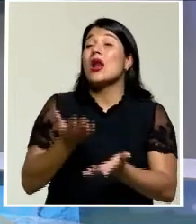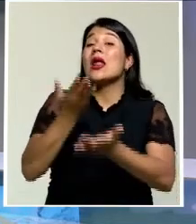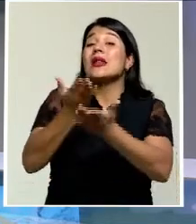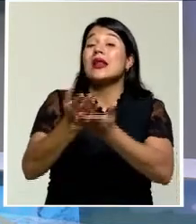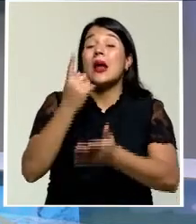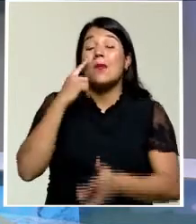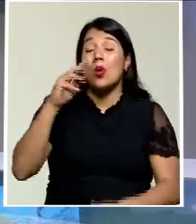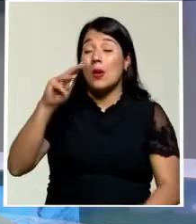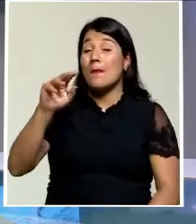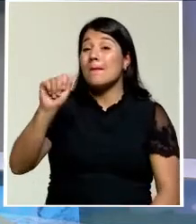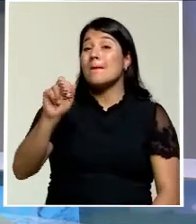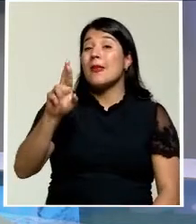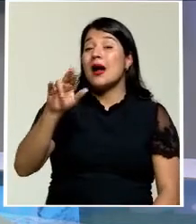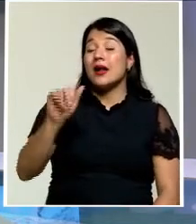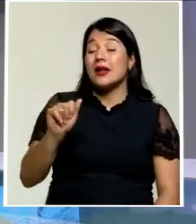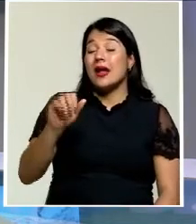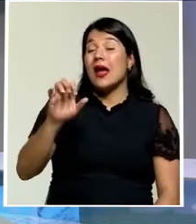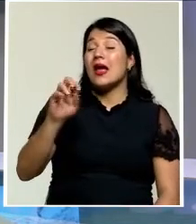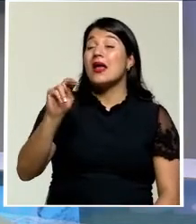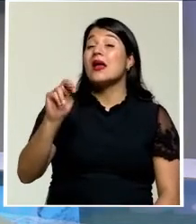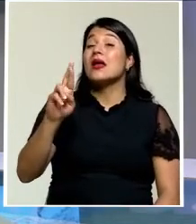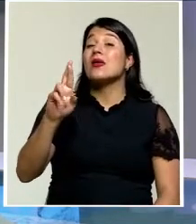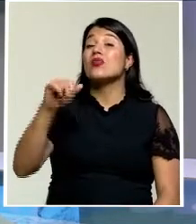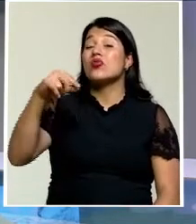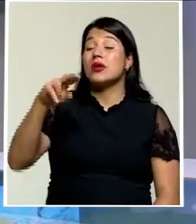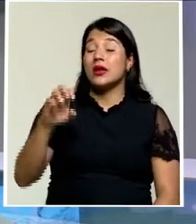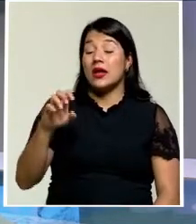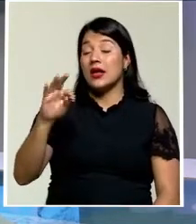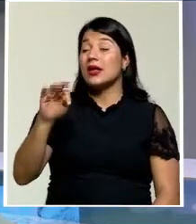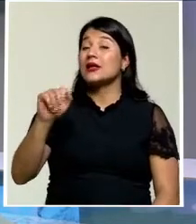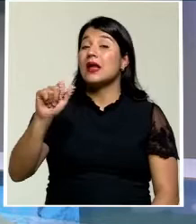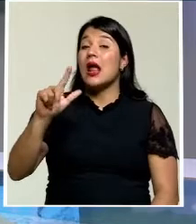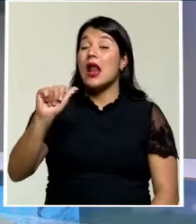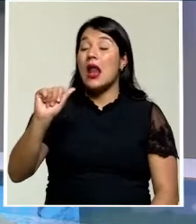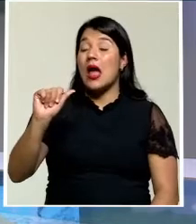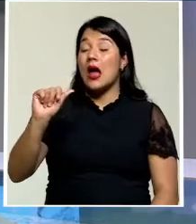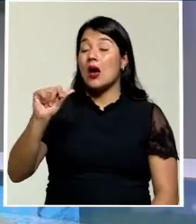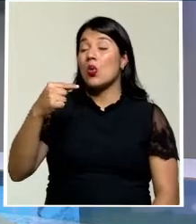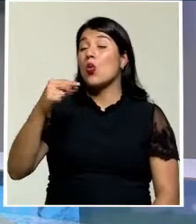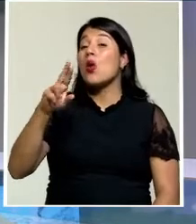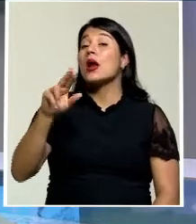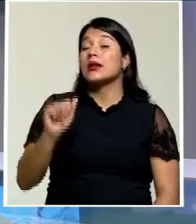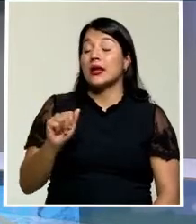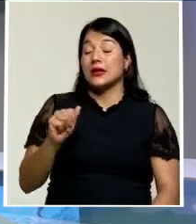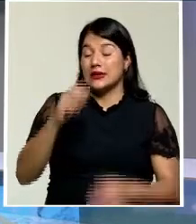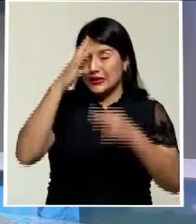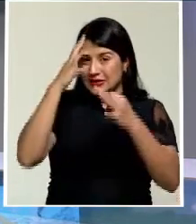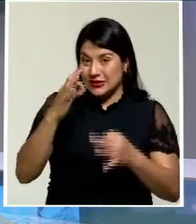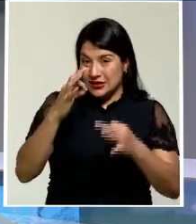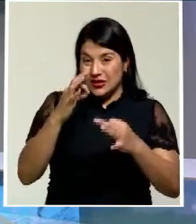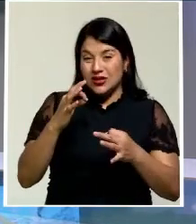Enriqueta Guardia logró recuperar su legado y mostrarnos de manera virtual.